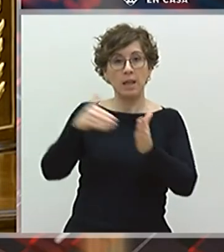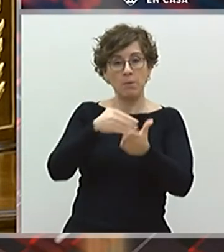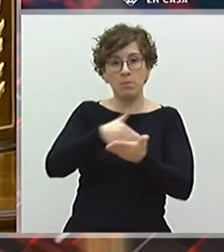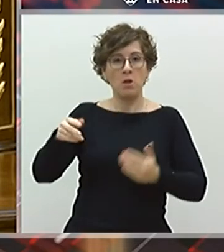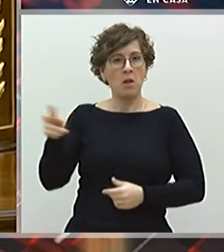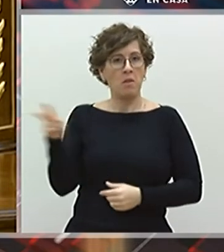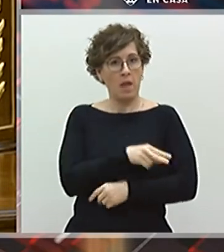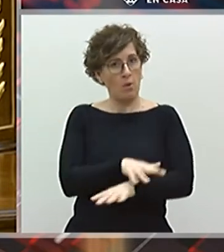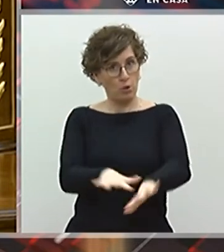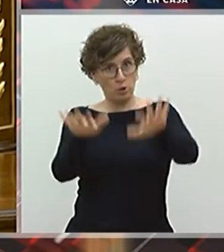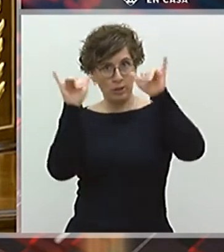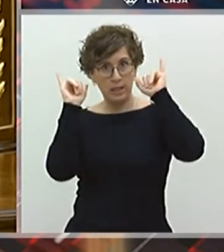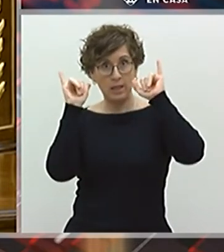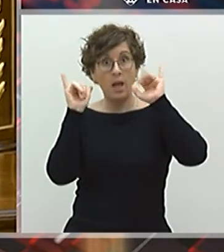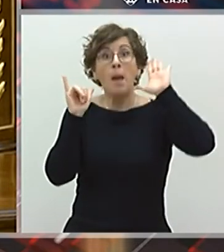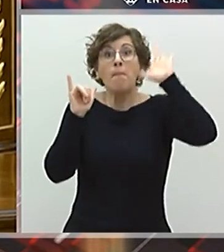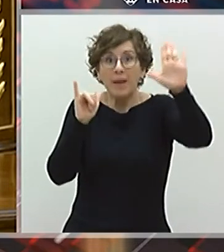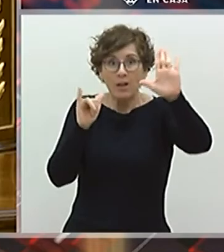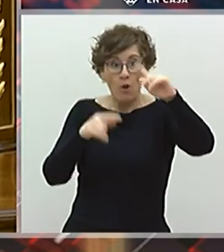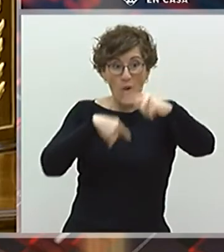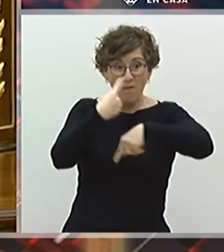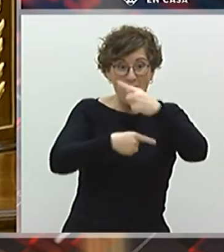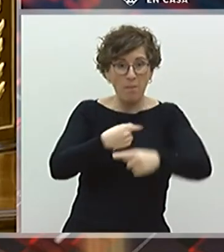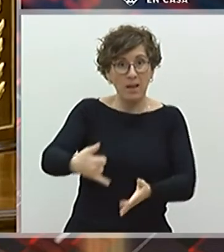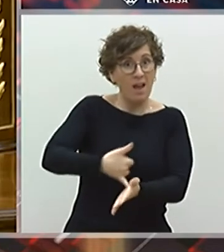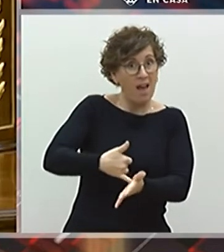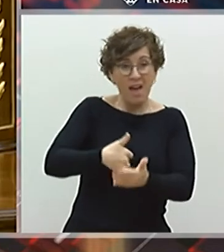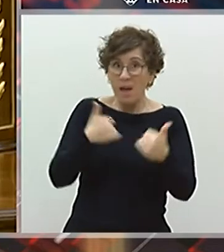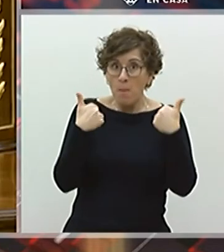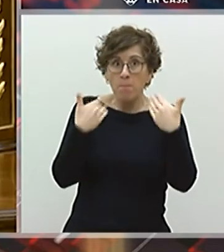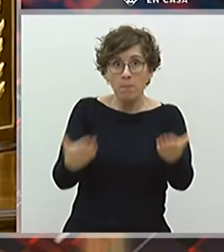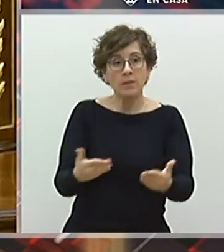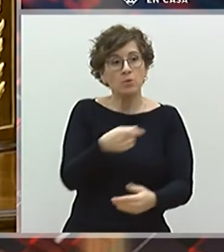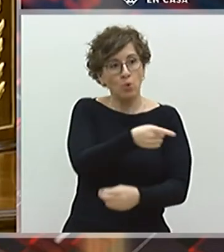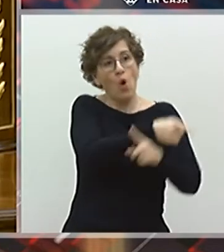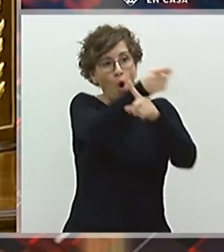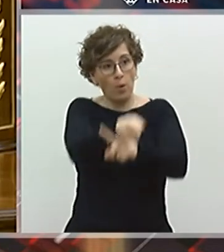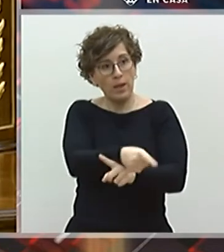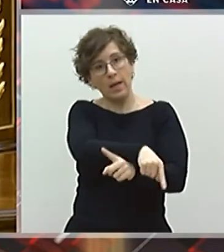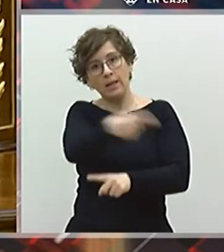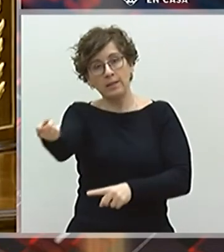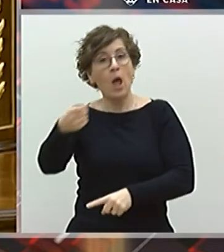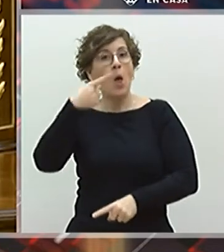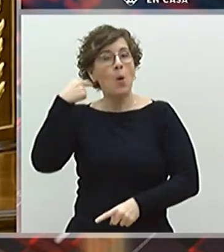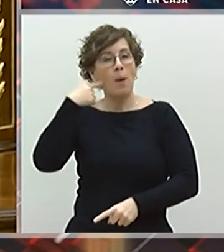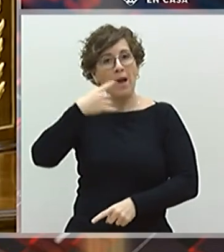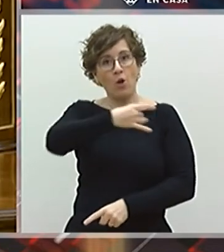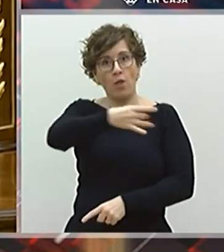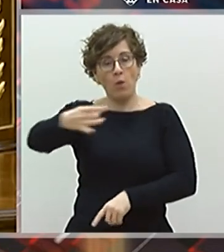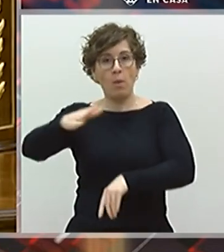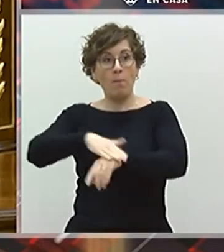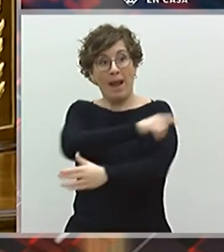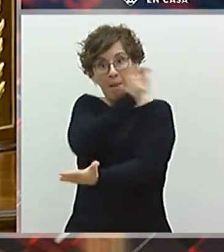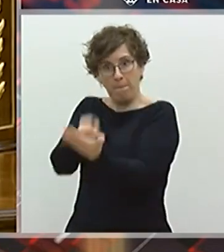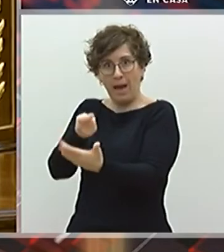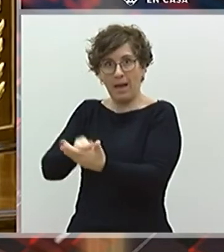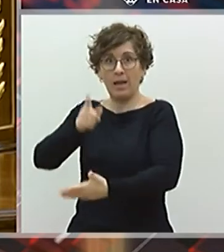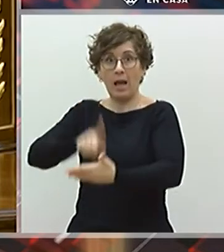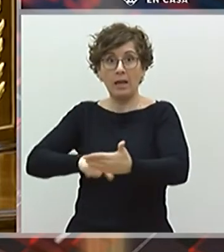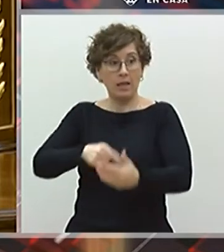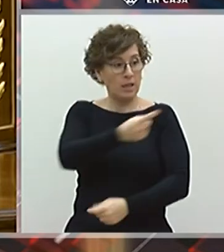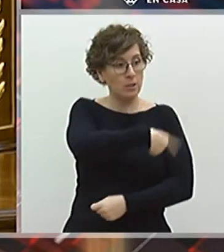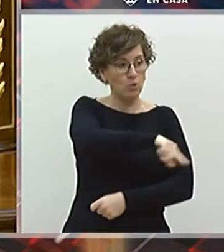sí, obligan a las familias más vulnerables a endeudarse con los bancos para poder pagar los alquileres que ustedes no suspenden.